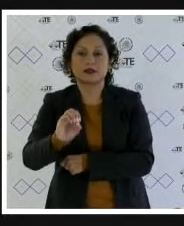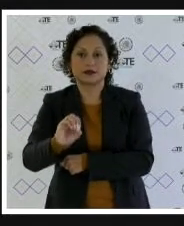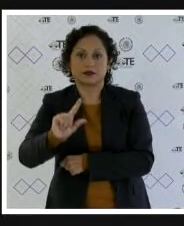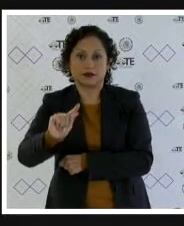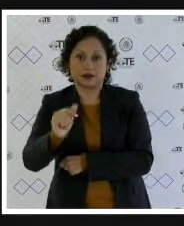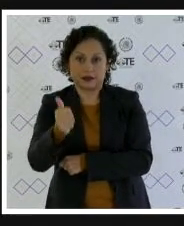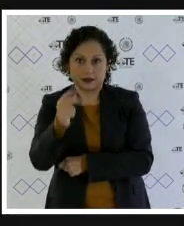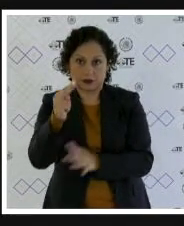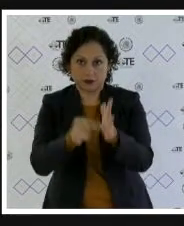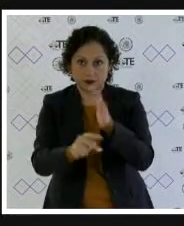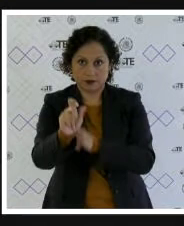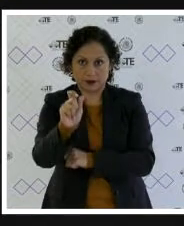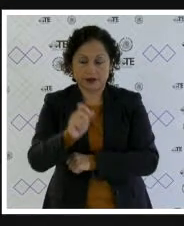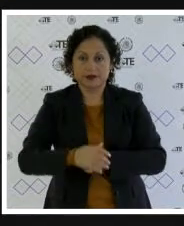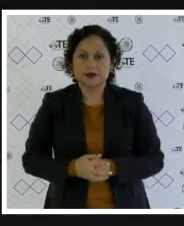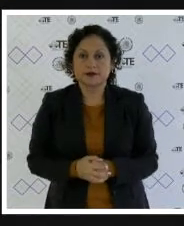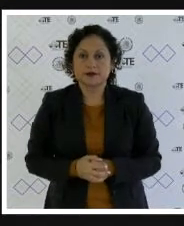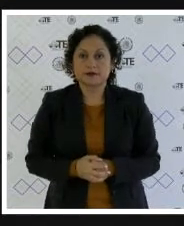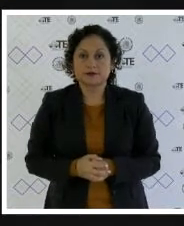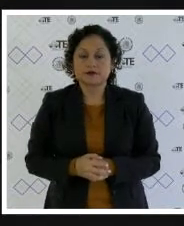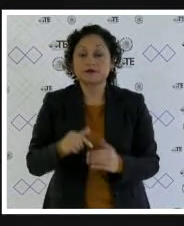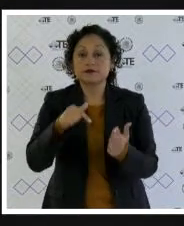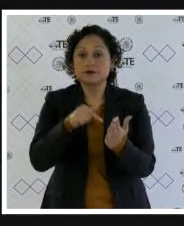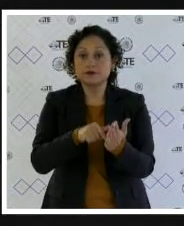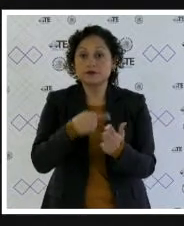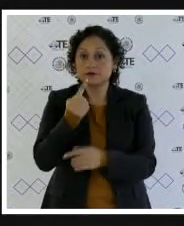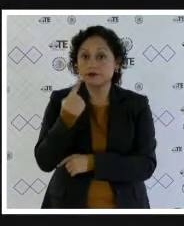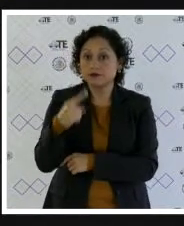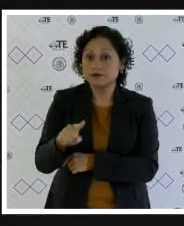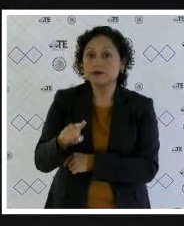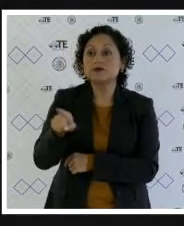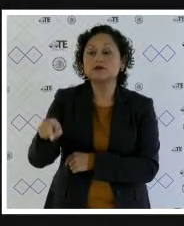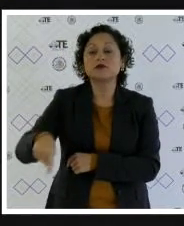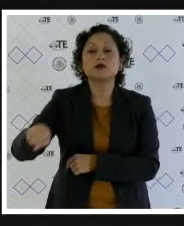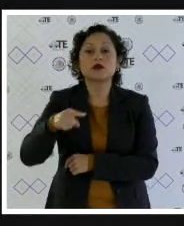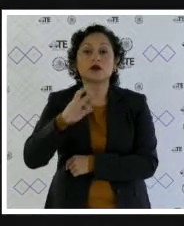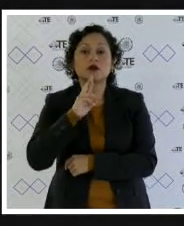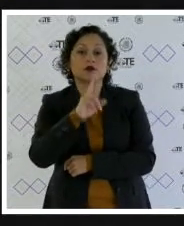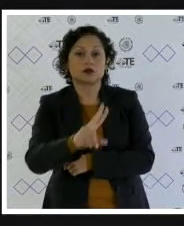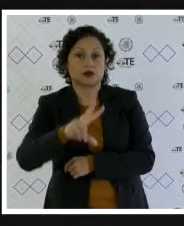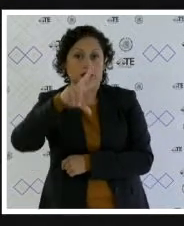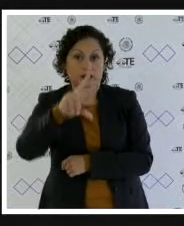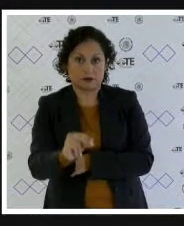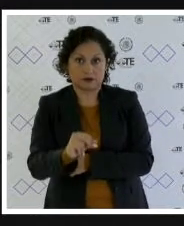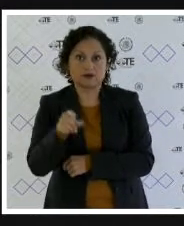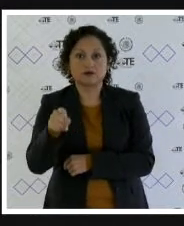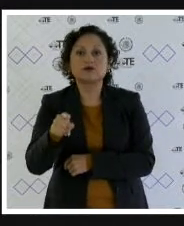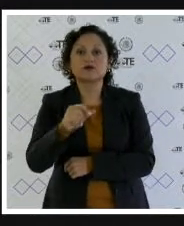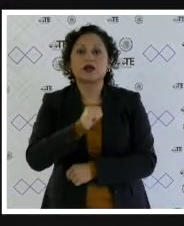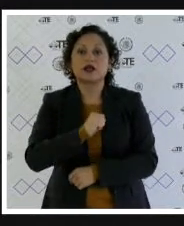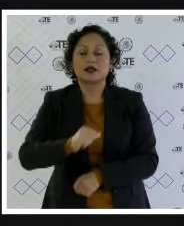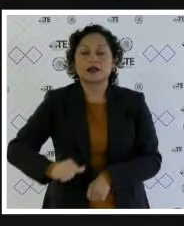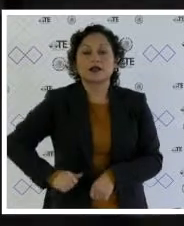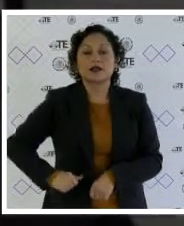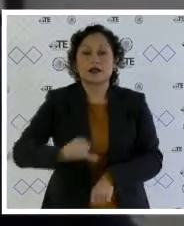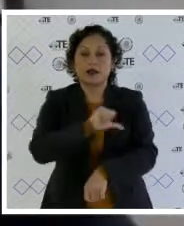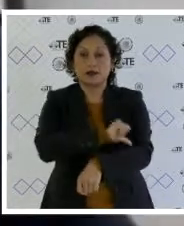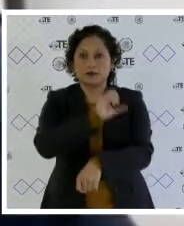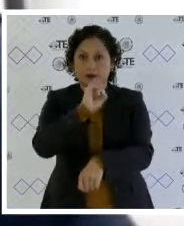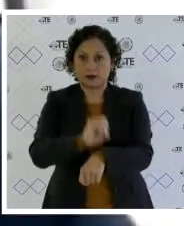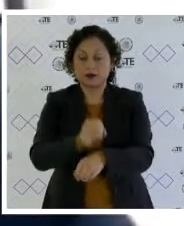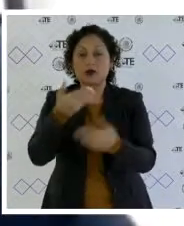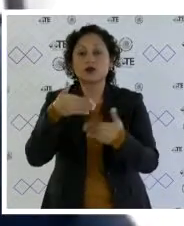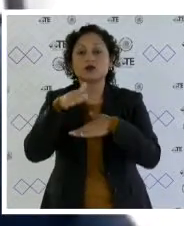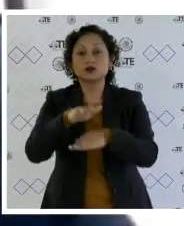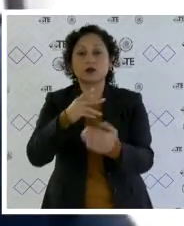de 2020, promovido en contra del dictamen negativo emitido por el órgano dictaminador de la Día Álvaro Obregón respecto de los